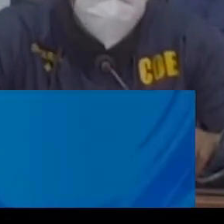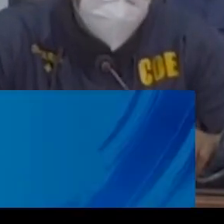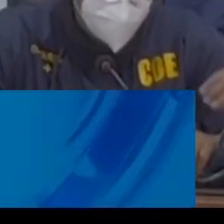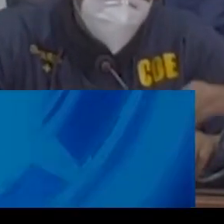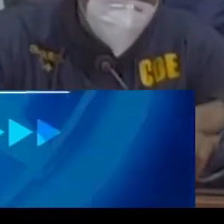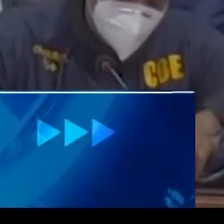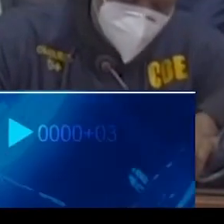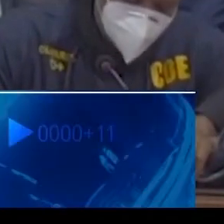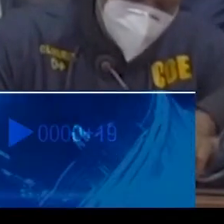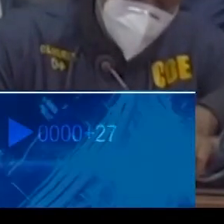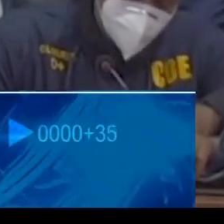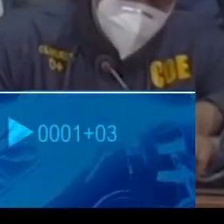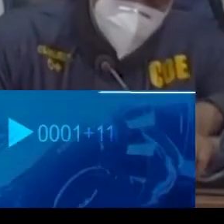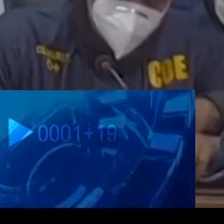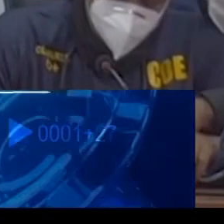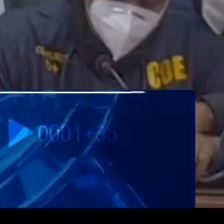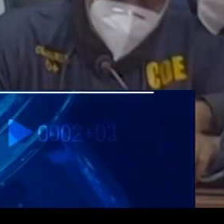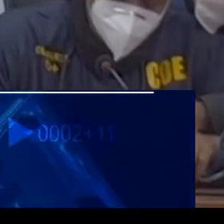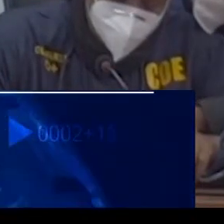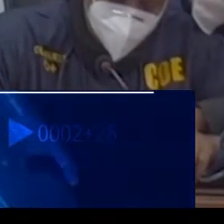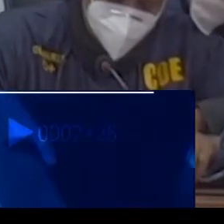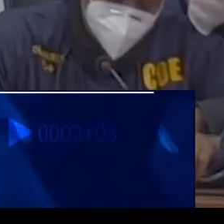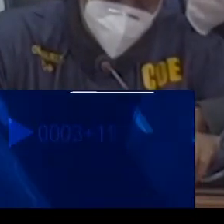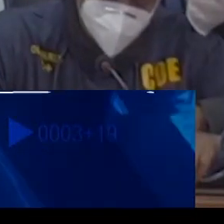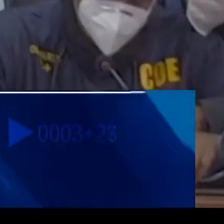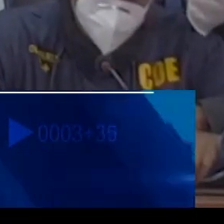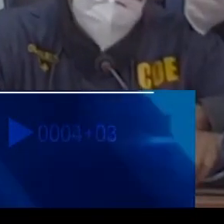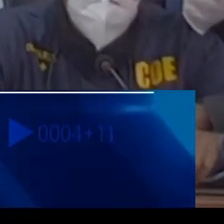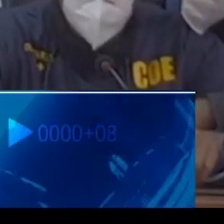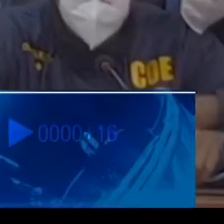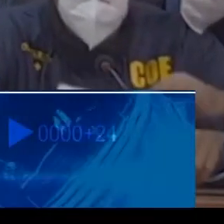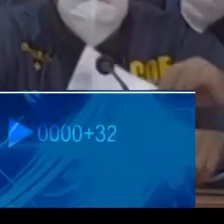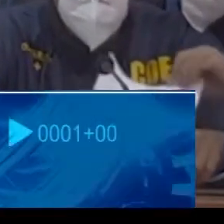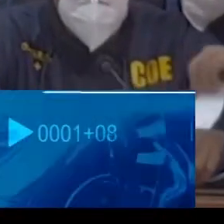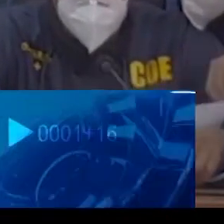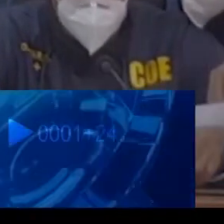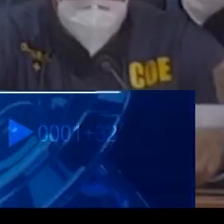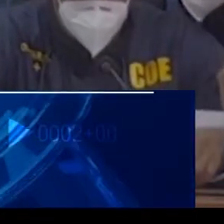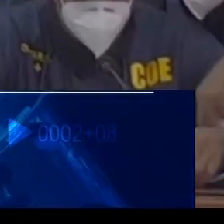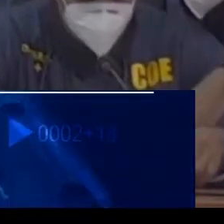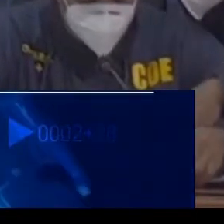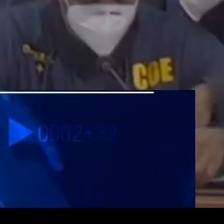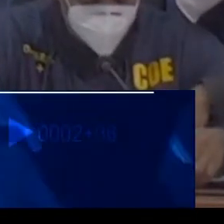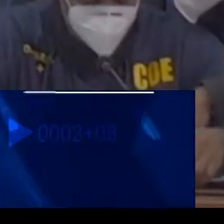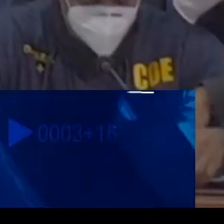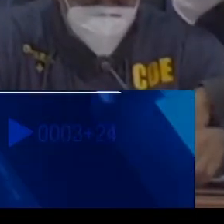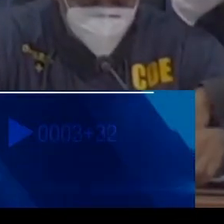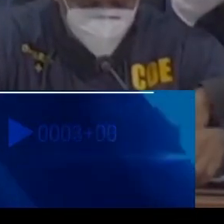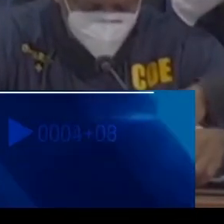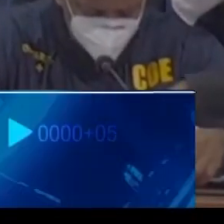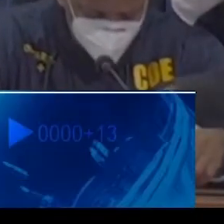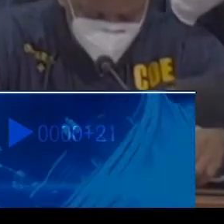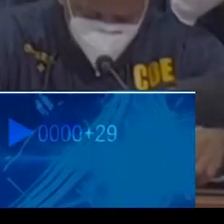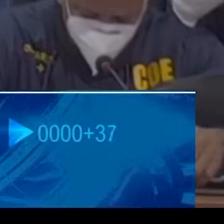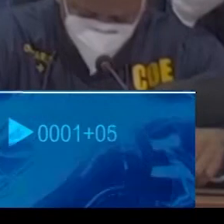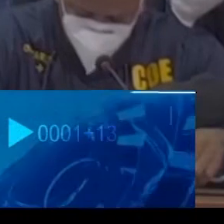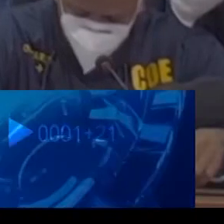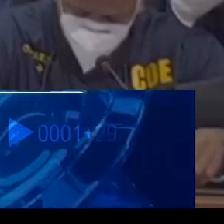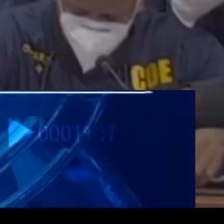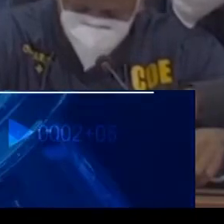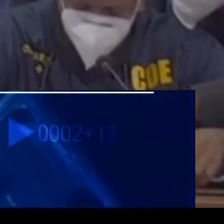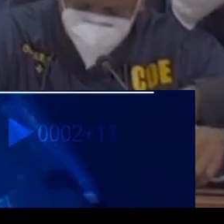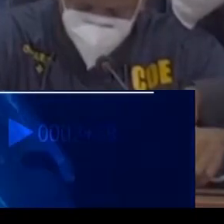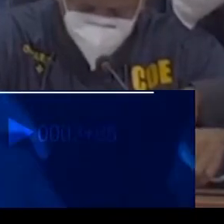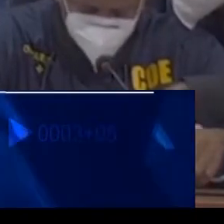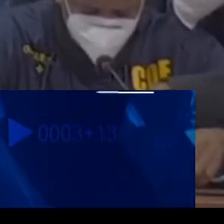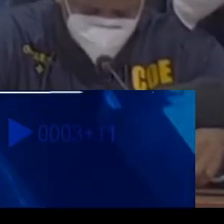sus padres 17. Total general de asistencia, 7,188. La Comisión Militar y Policial del Ministerio de Obras Públicas ha realizado